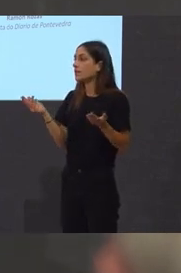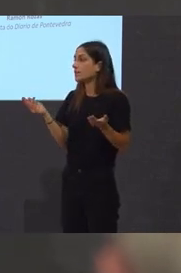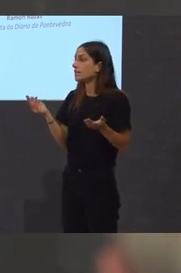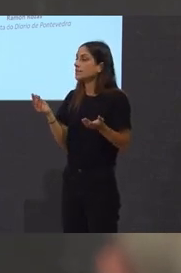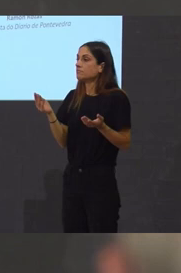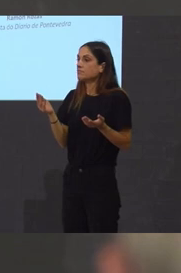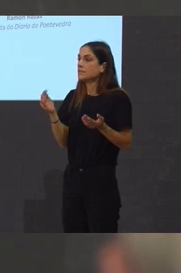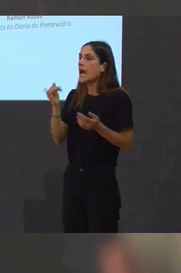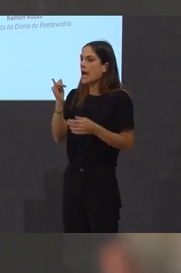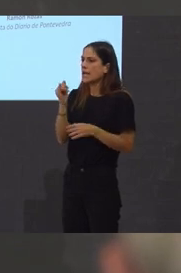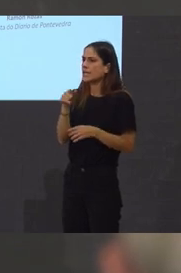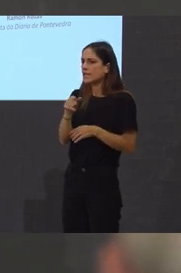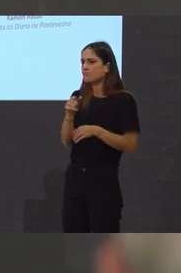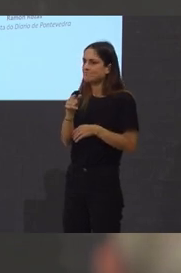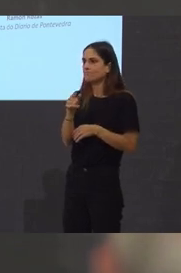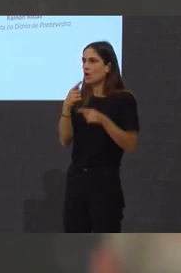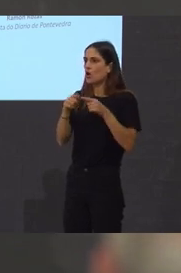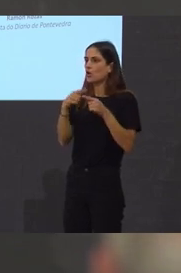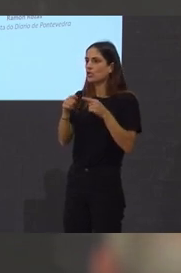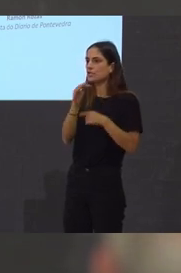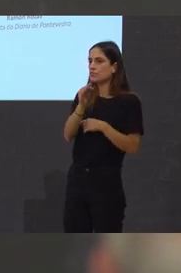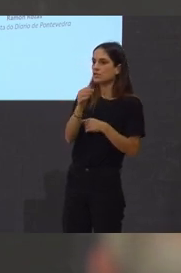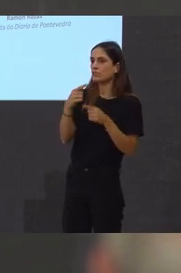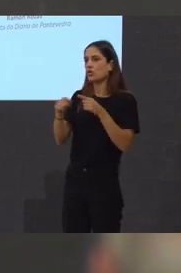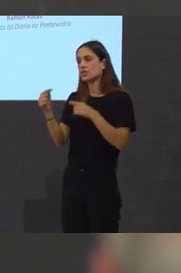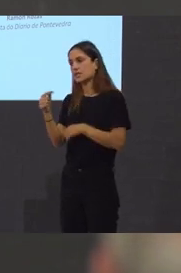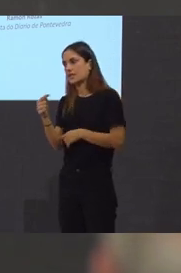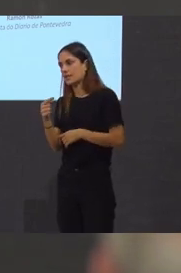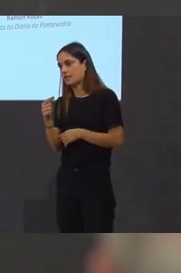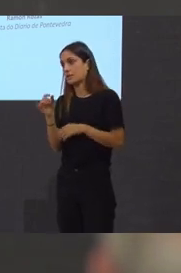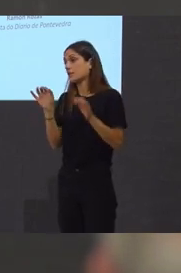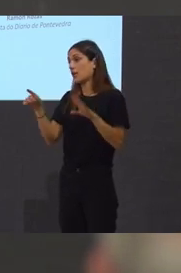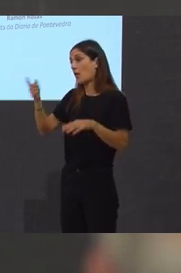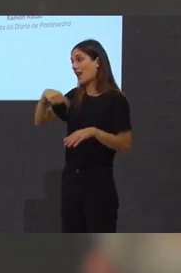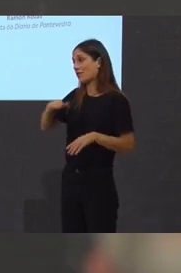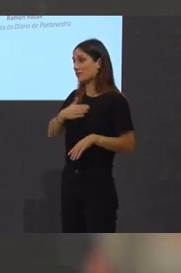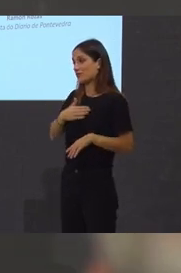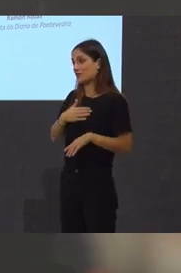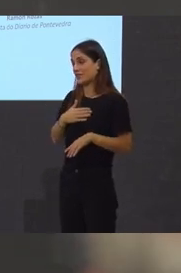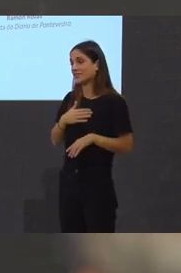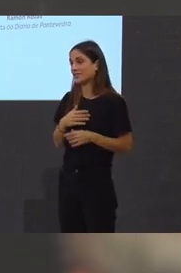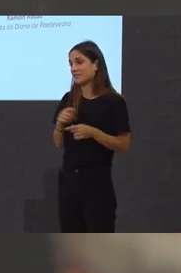tal cual, tal cual nos, que é moi de país, digamos.